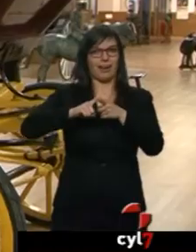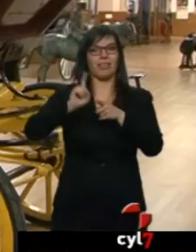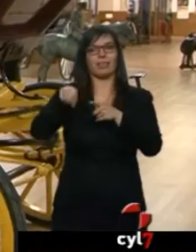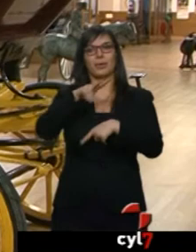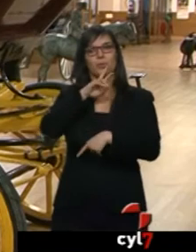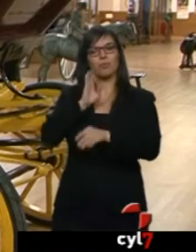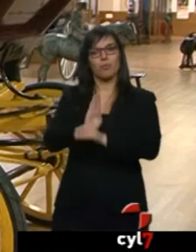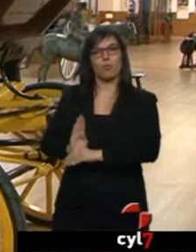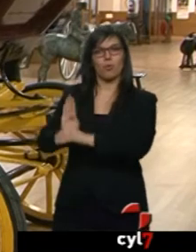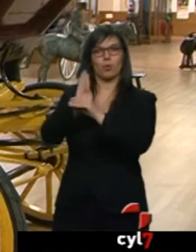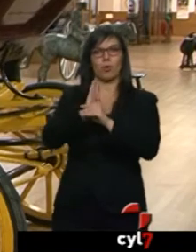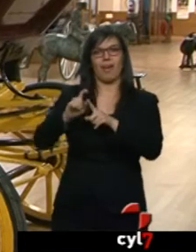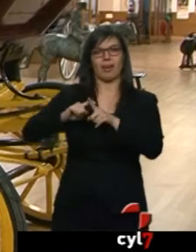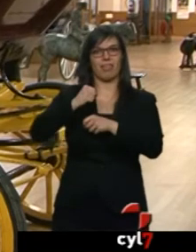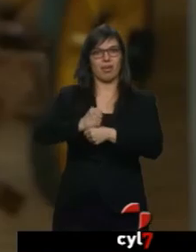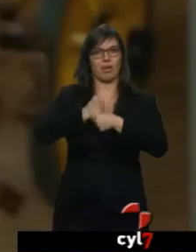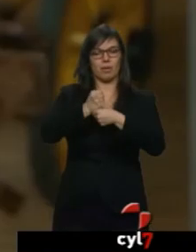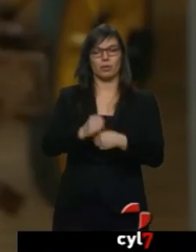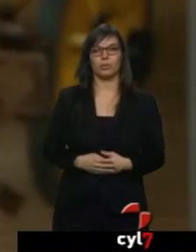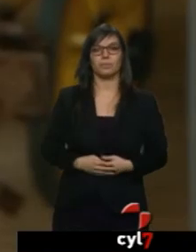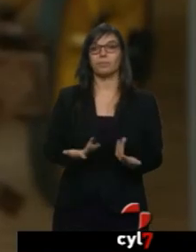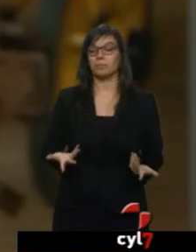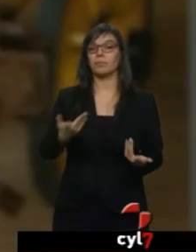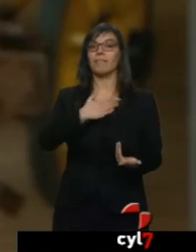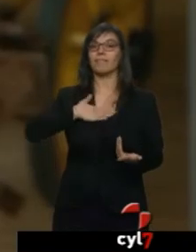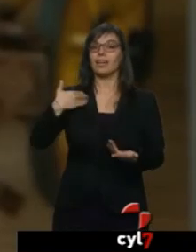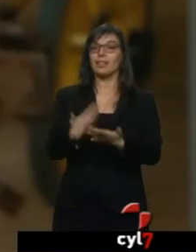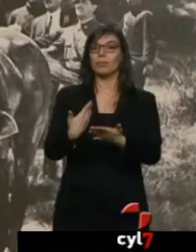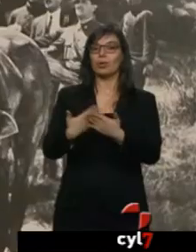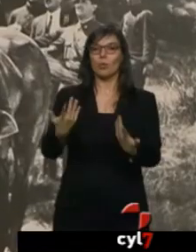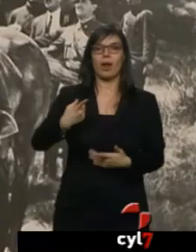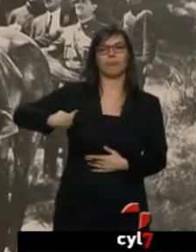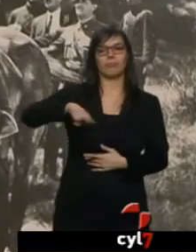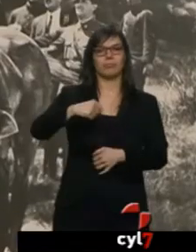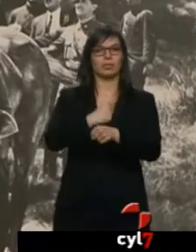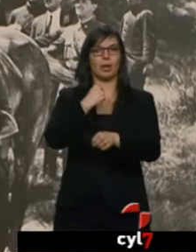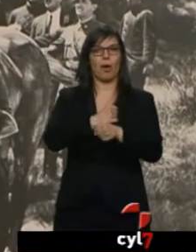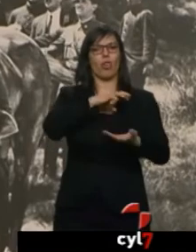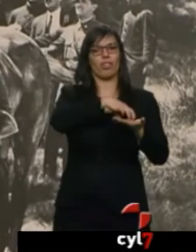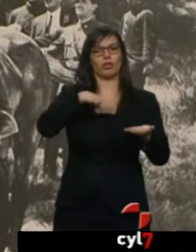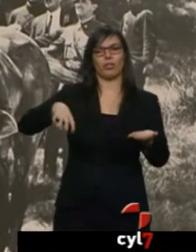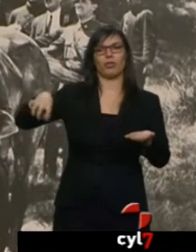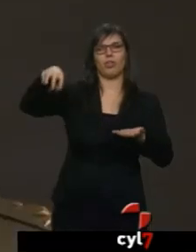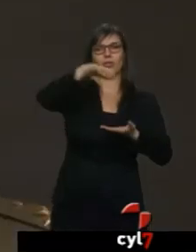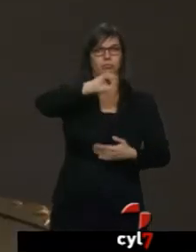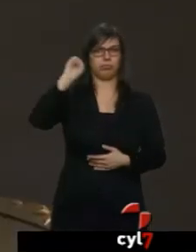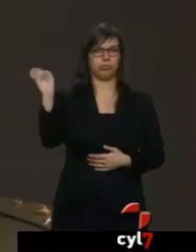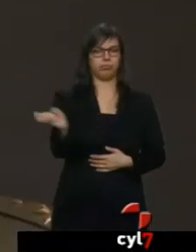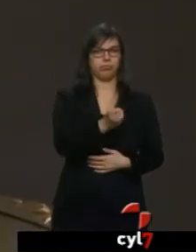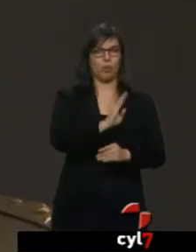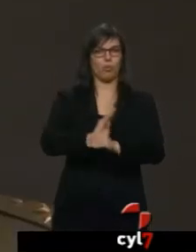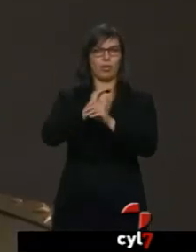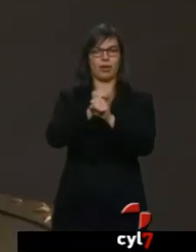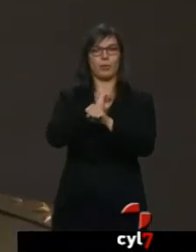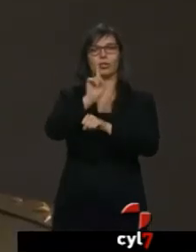distintas razas equinas. Con todo ello, lo que se quiere mostrar es el trabajo de los diferentes centros militares de Cría Caballar y reivindicar la